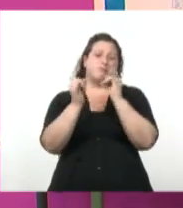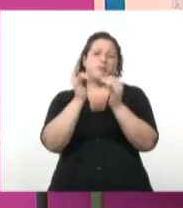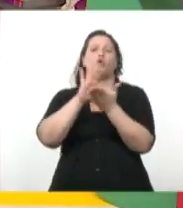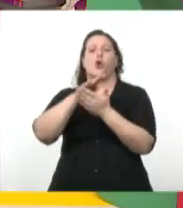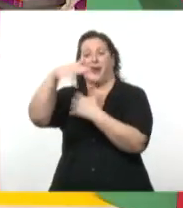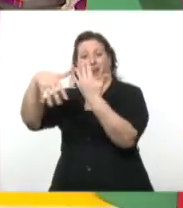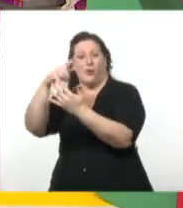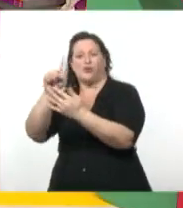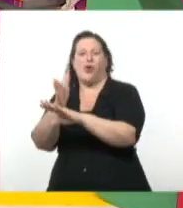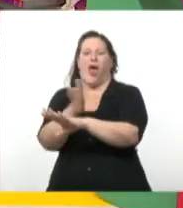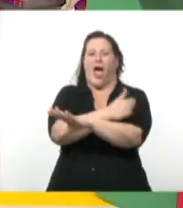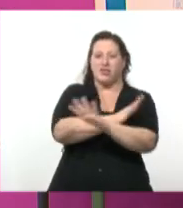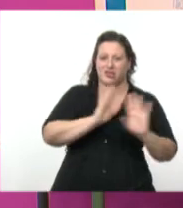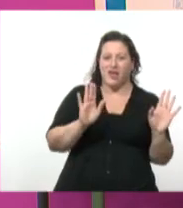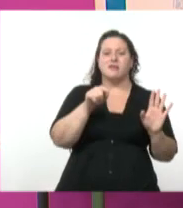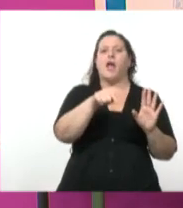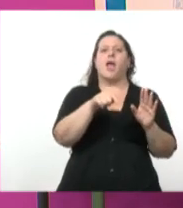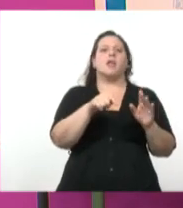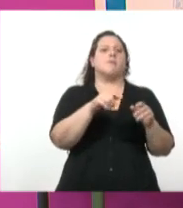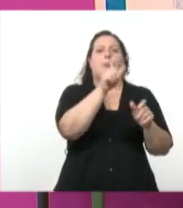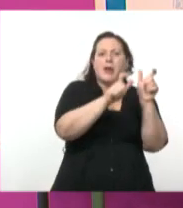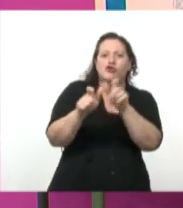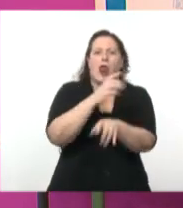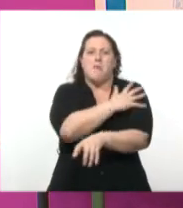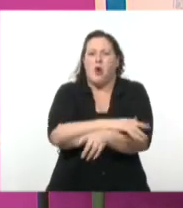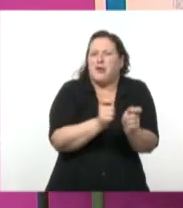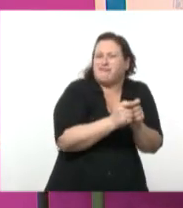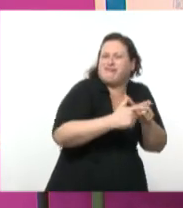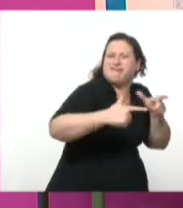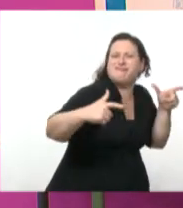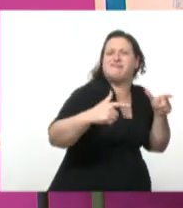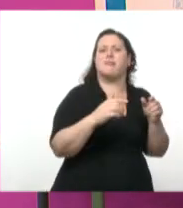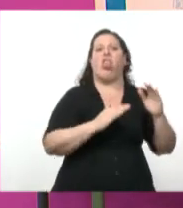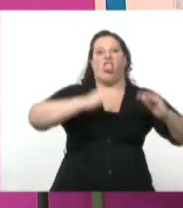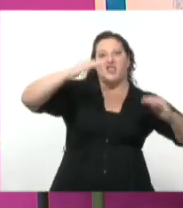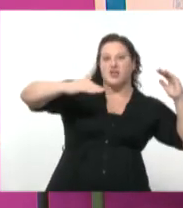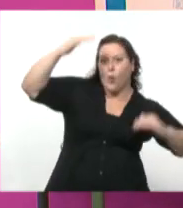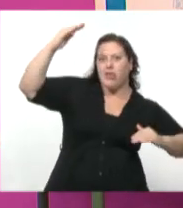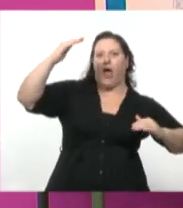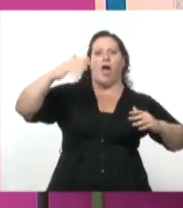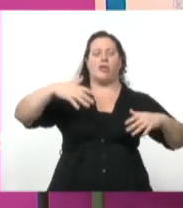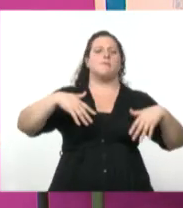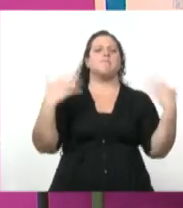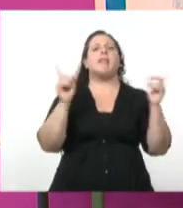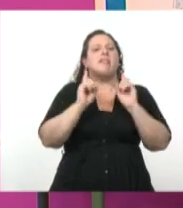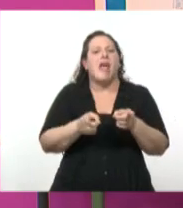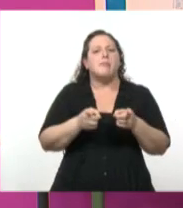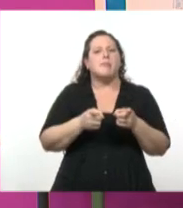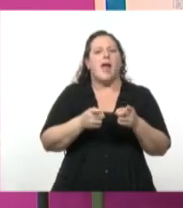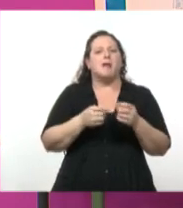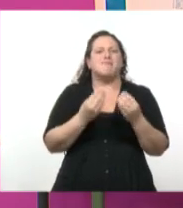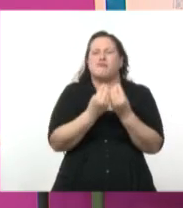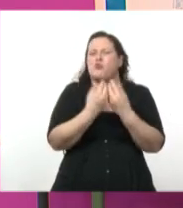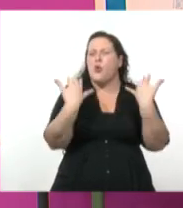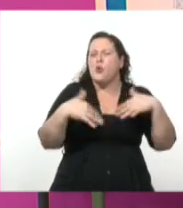aumenta la pobreza, aumenta la desigualdad. También se incrementan las protestas, las protestas obreras, las protestas